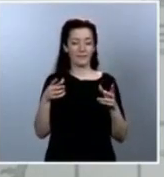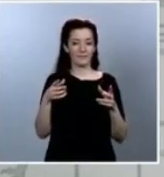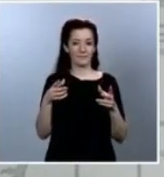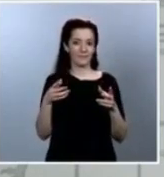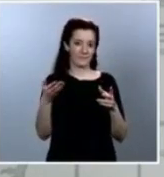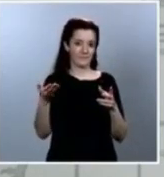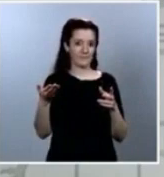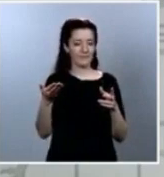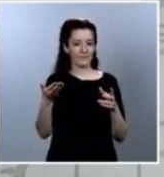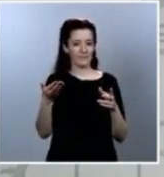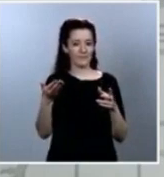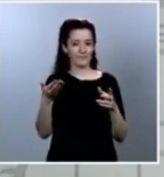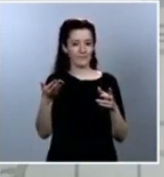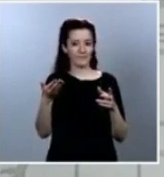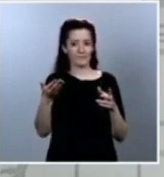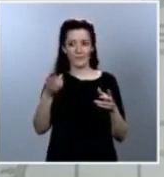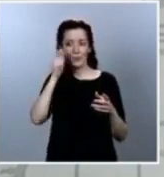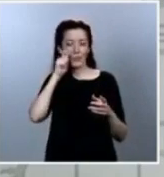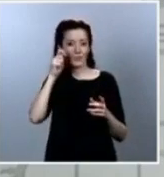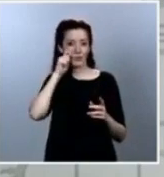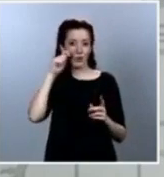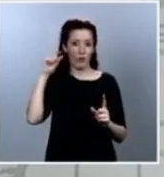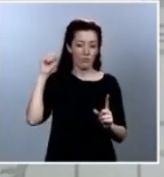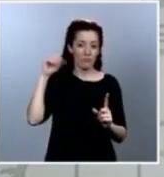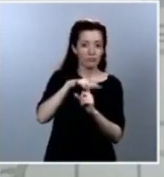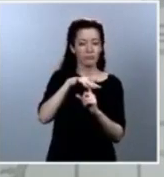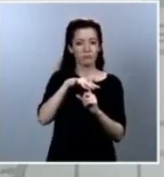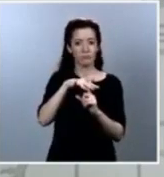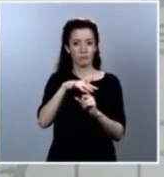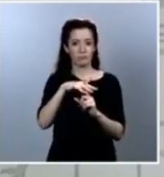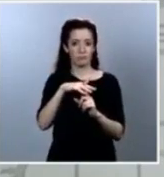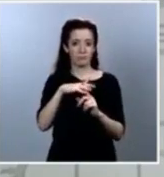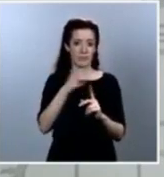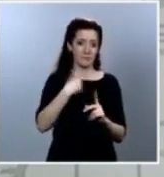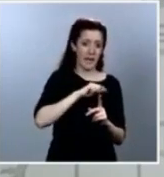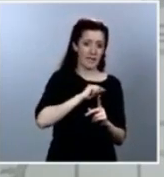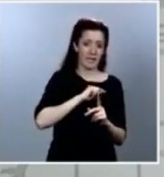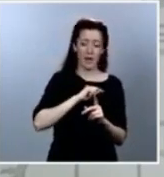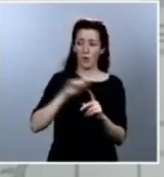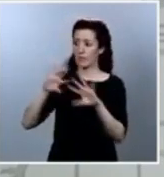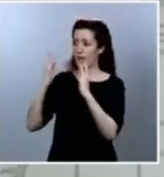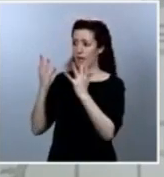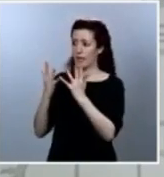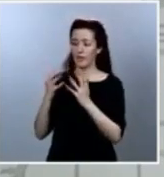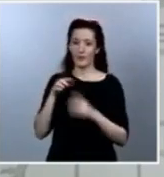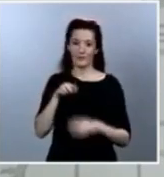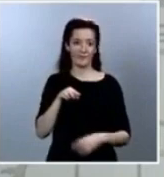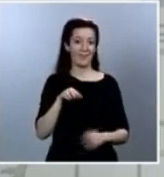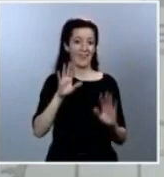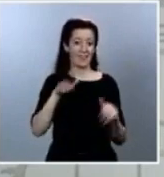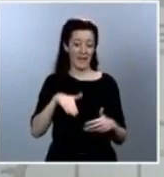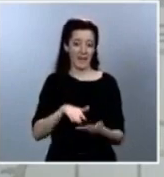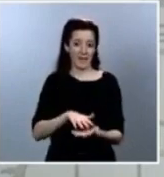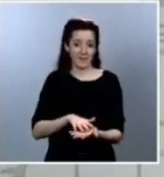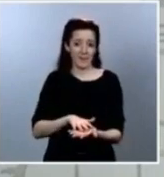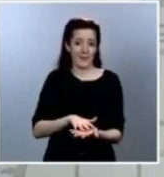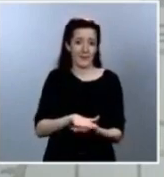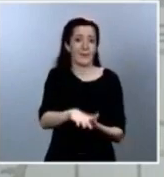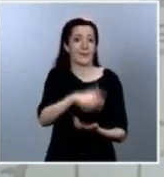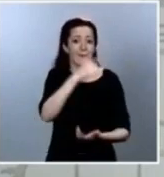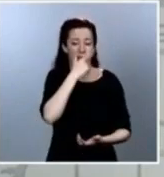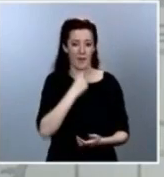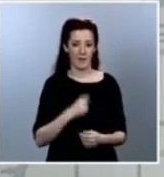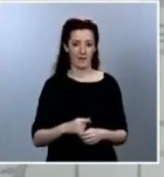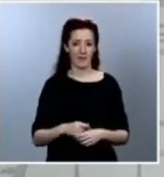número tan ingente de turistas, no solamente nacionales, sino extranjeros. No digo que sea la única causa, digo que efectivamente puede